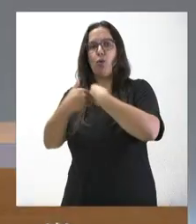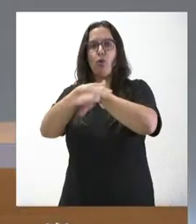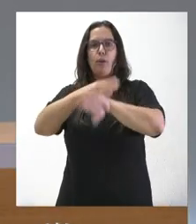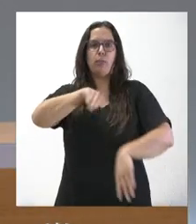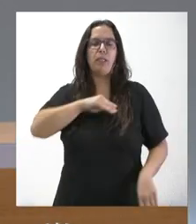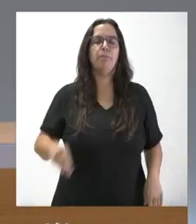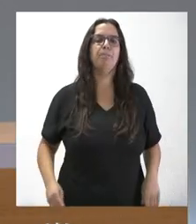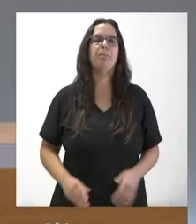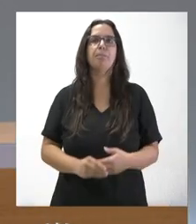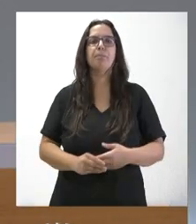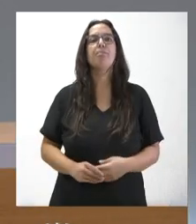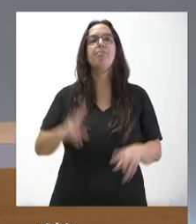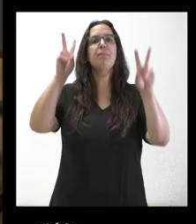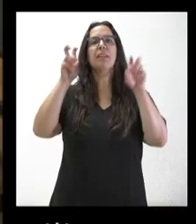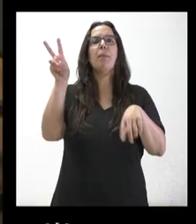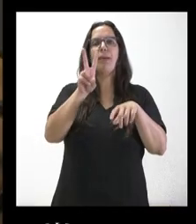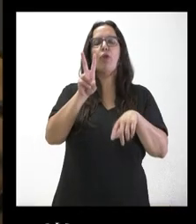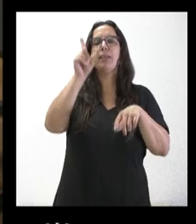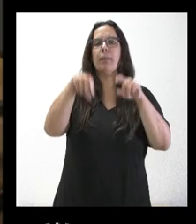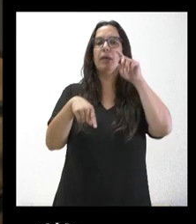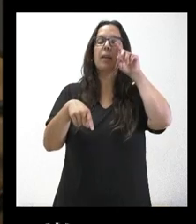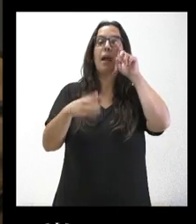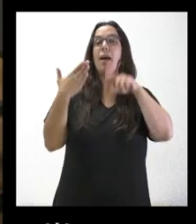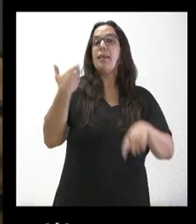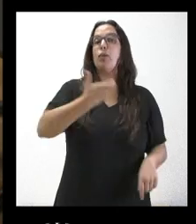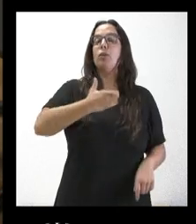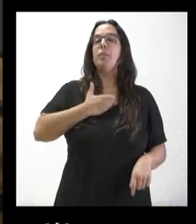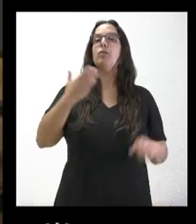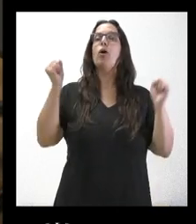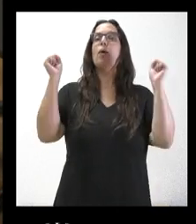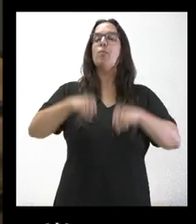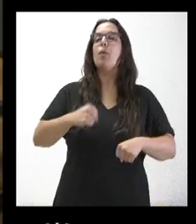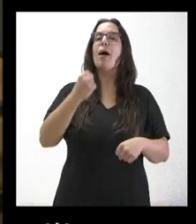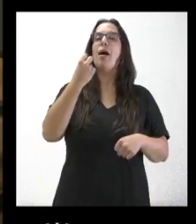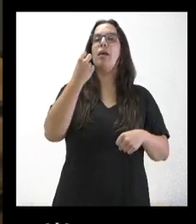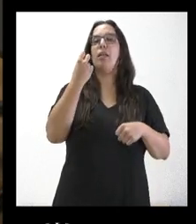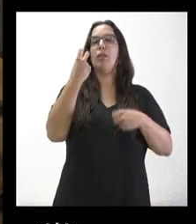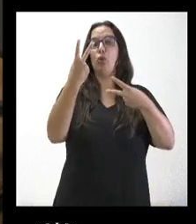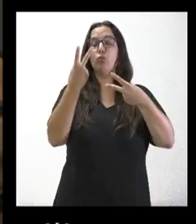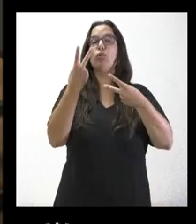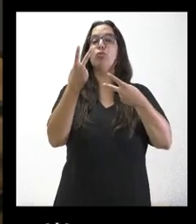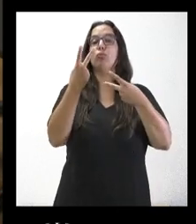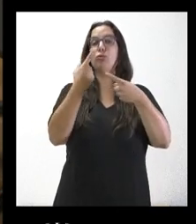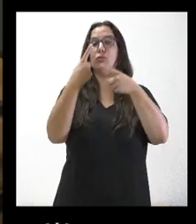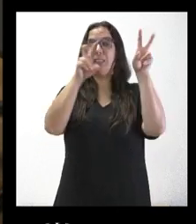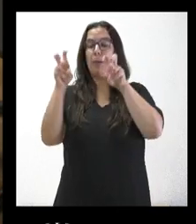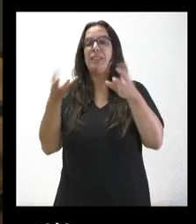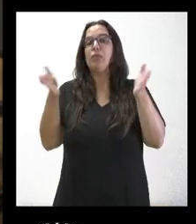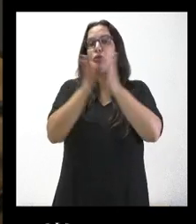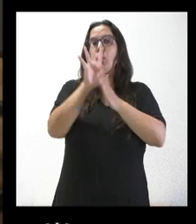Siguiendo con temas de Valladolid, ayer el Ayuntamiento aprobó dos partidas que sumaban 4,6 millones de euros para